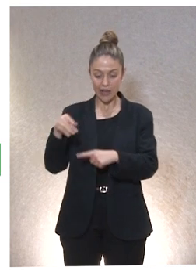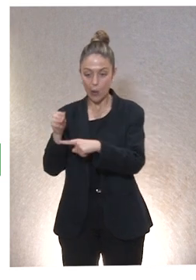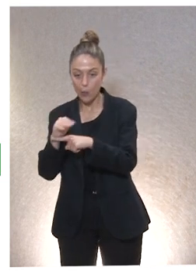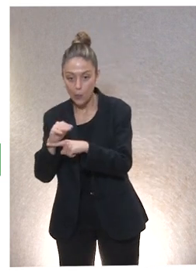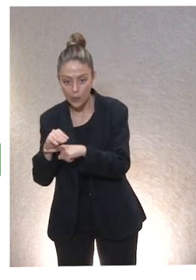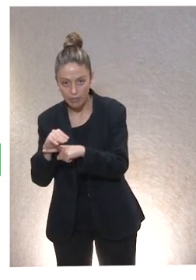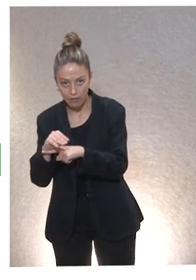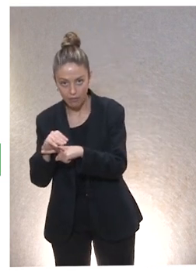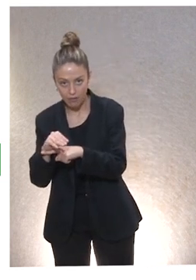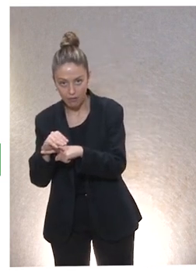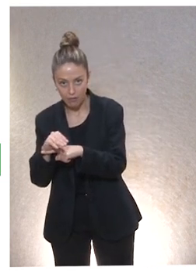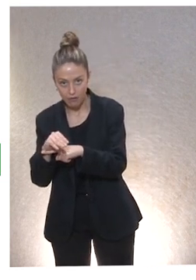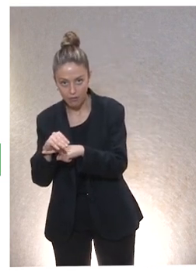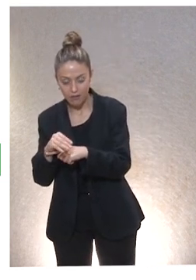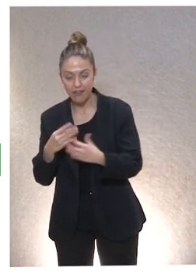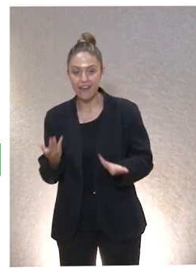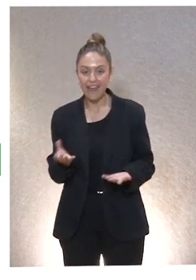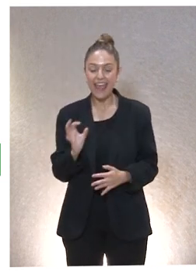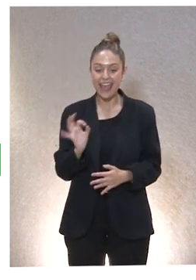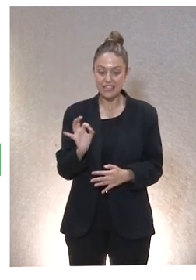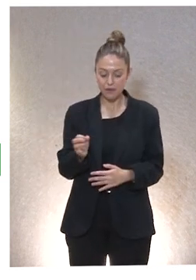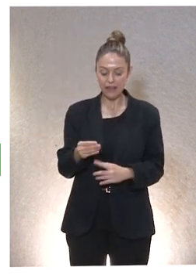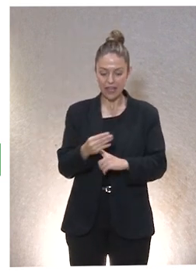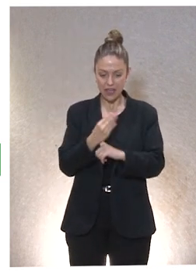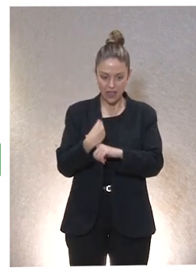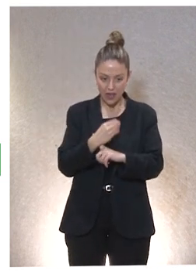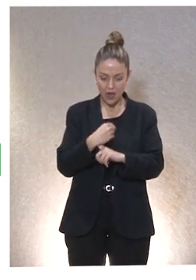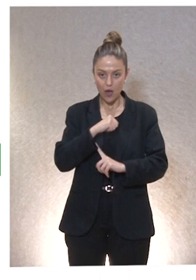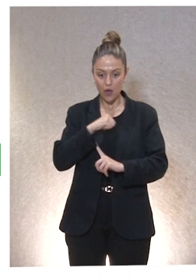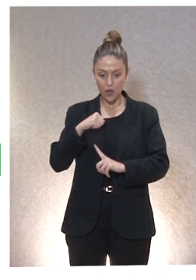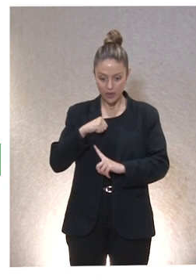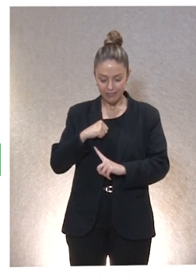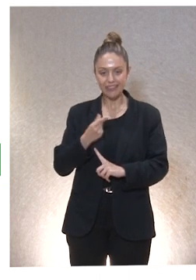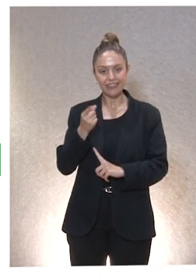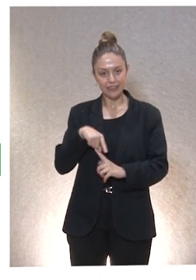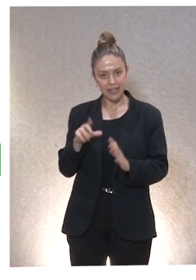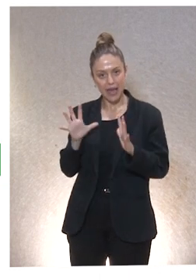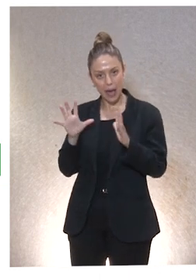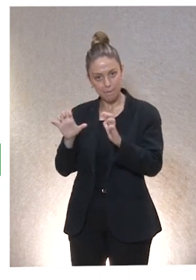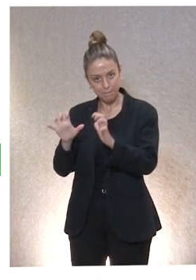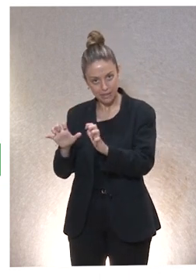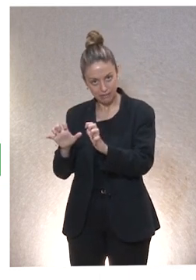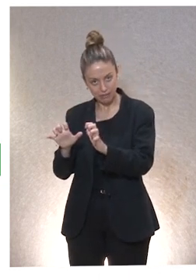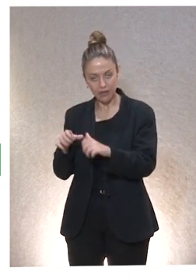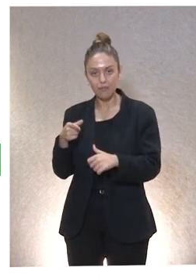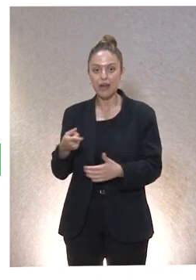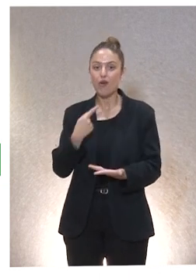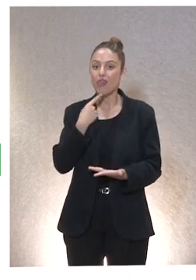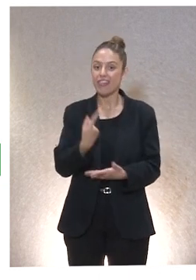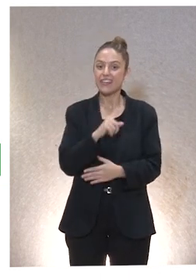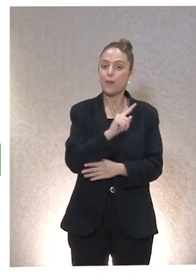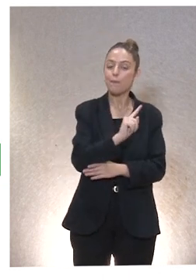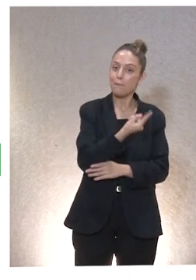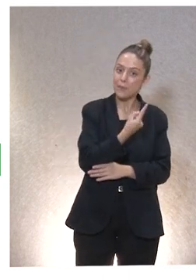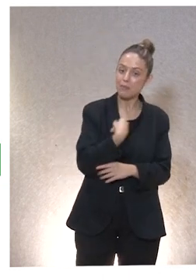otros. Es cierto que en el cuidarse uno a sí mismo aprende a cuidar a otros. Pero decir categóricamente, primero